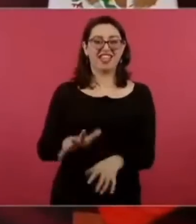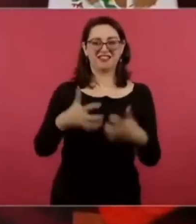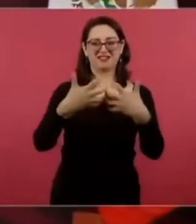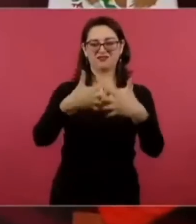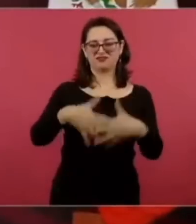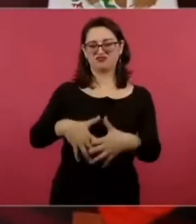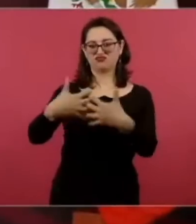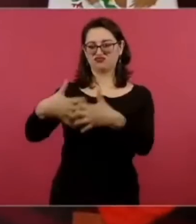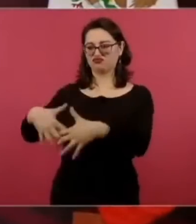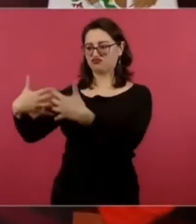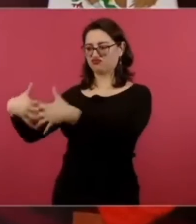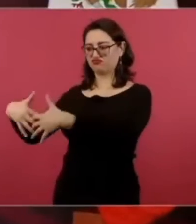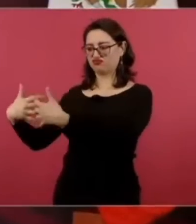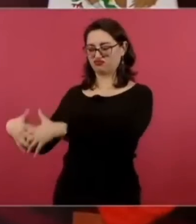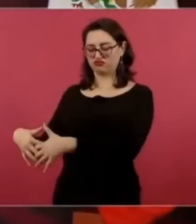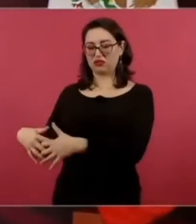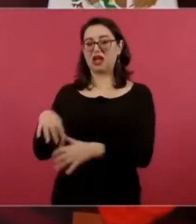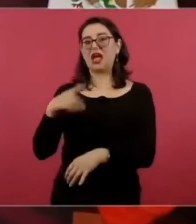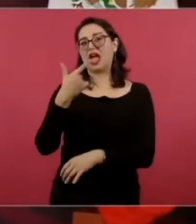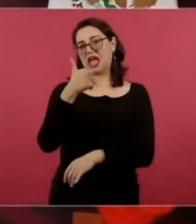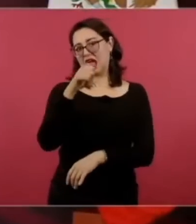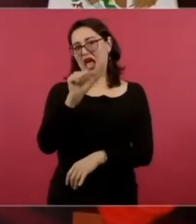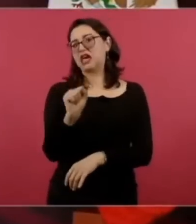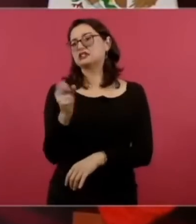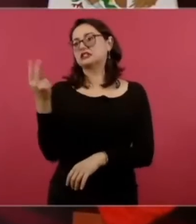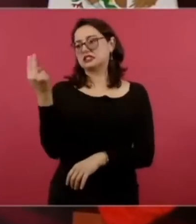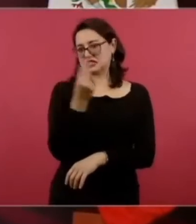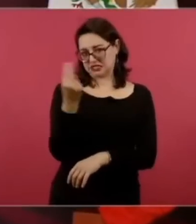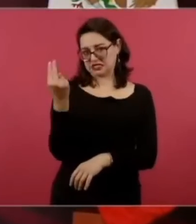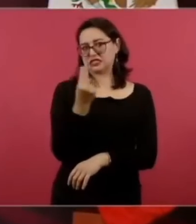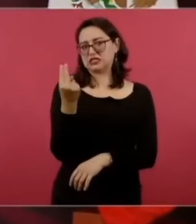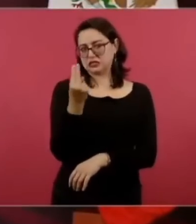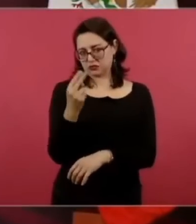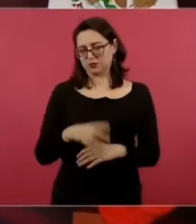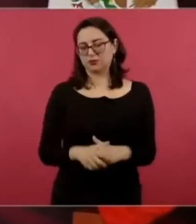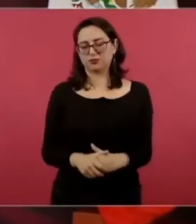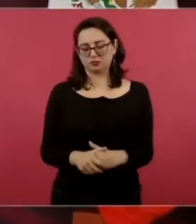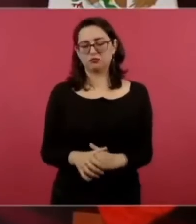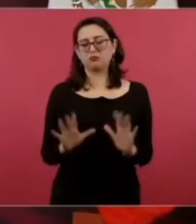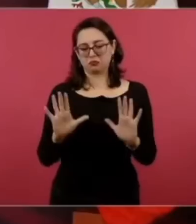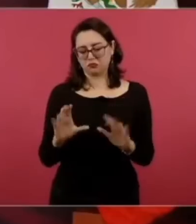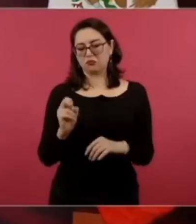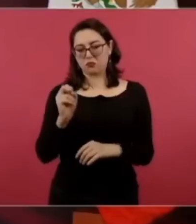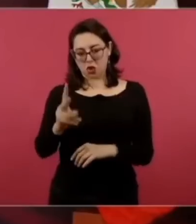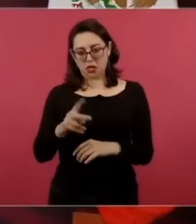no hicieron las plantas pero sí los contratos de gas